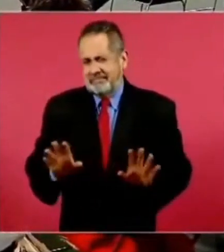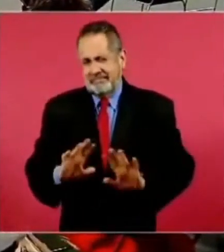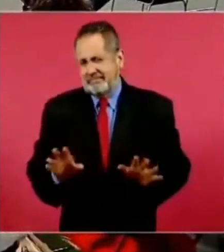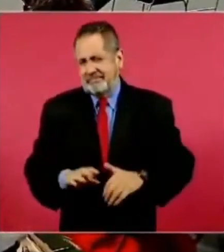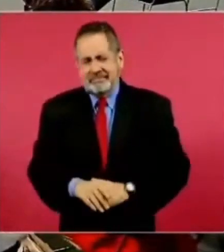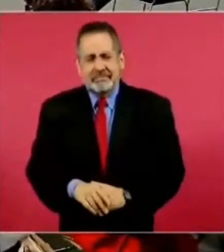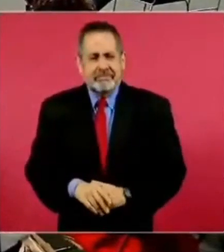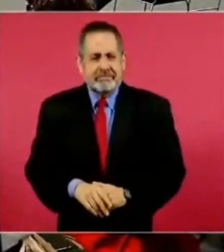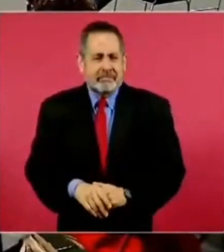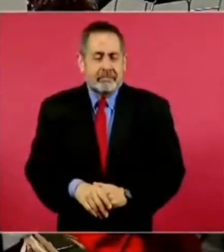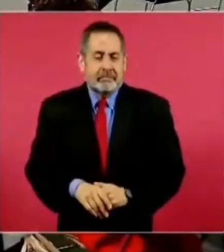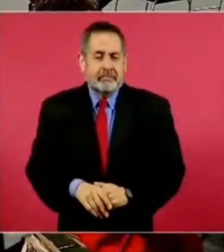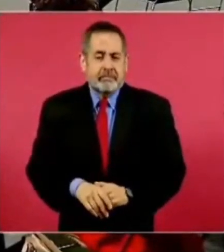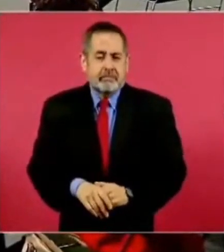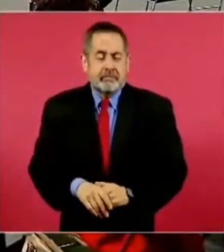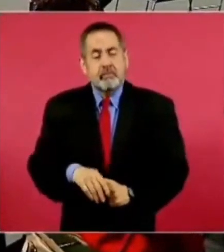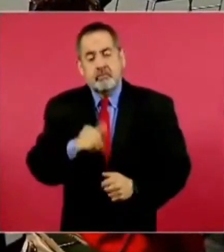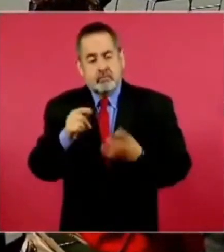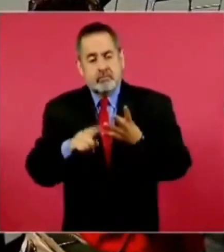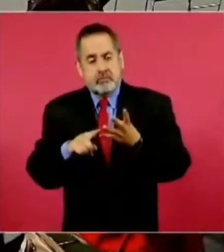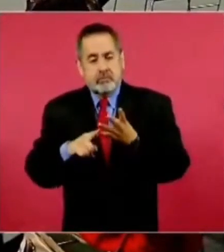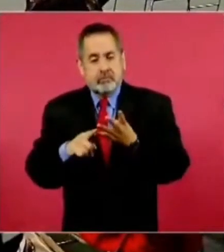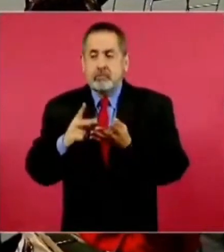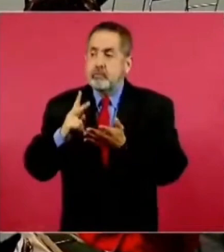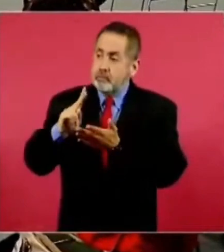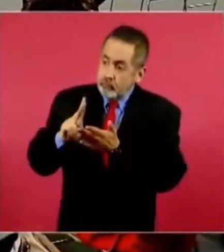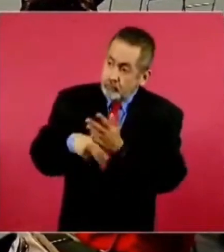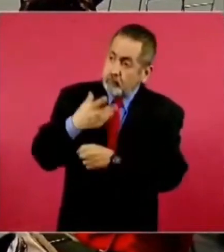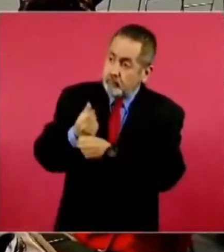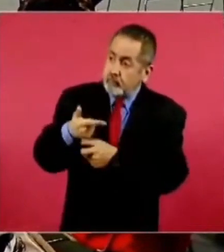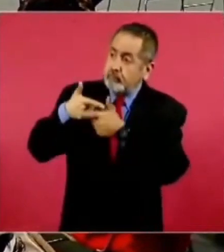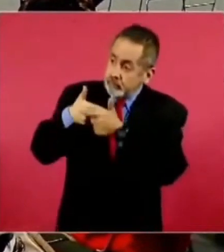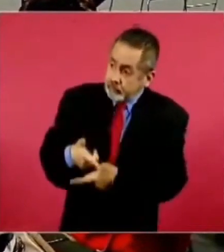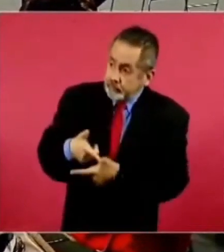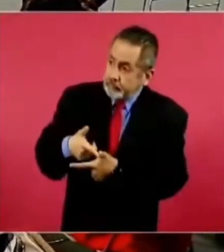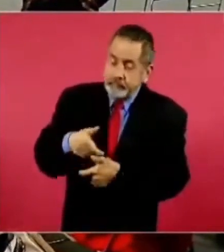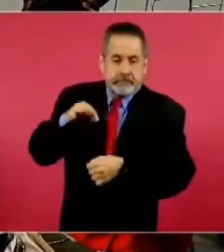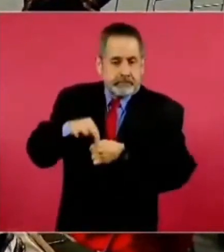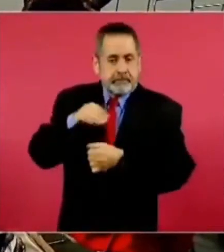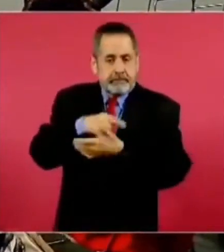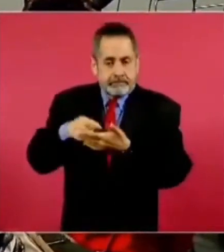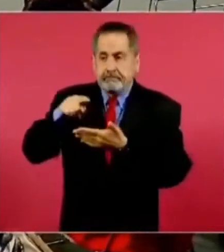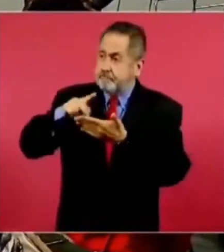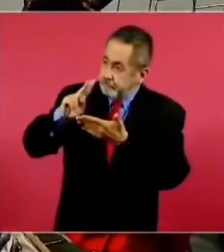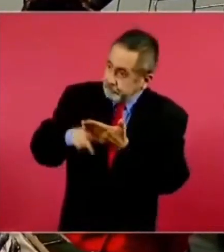es que no creo en la reelección ya lo dije